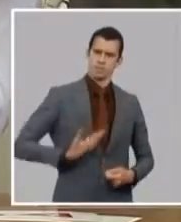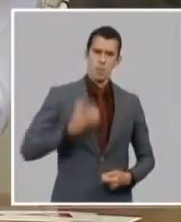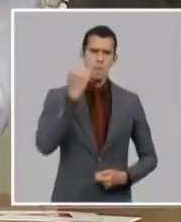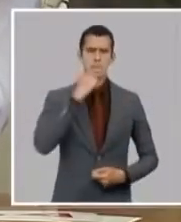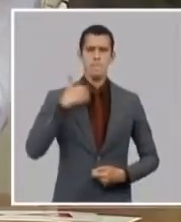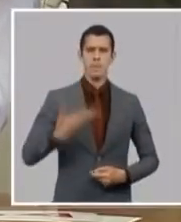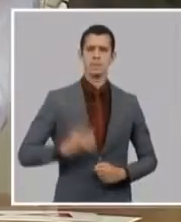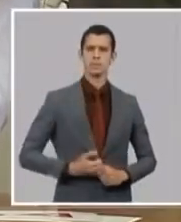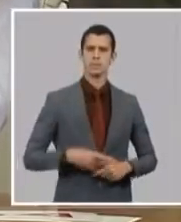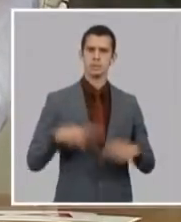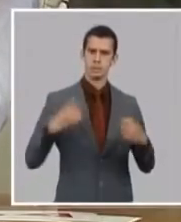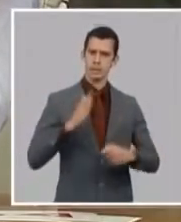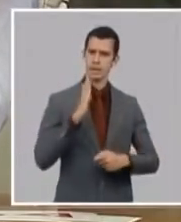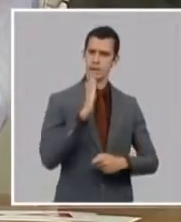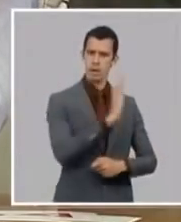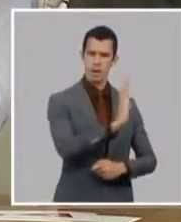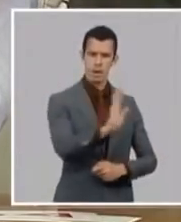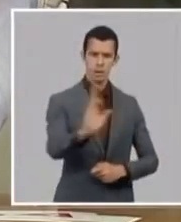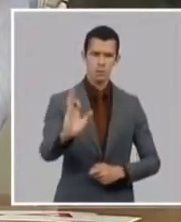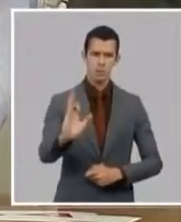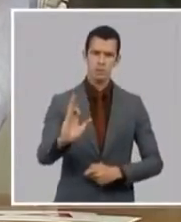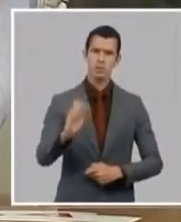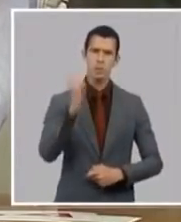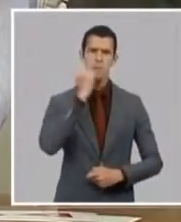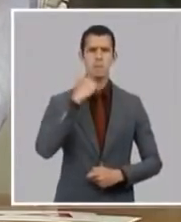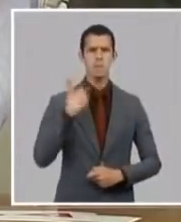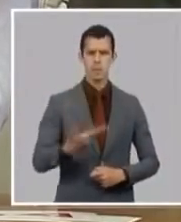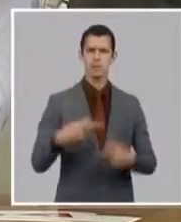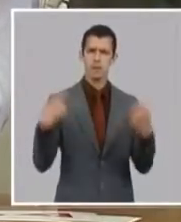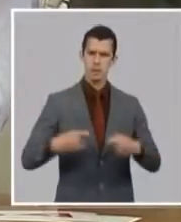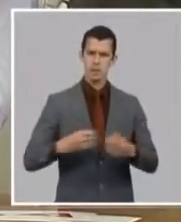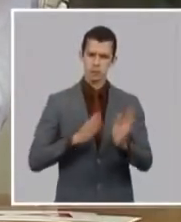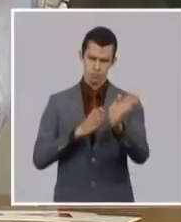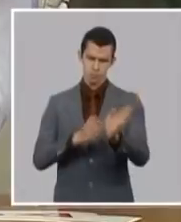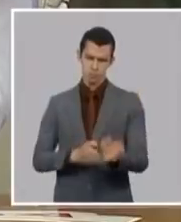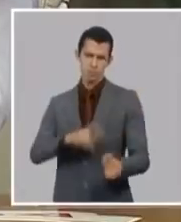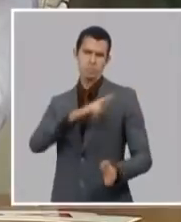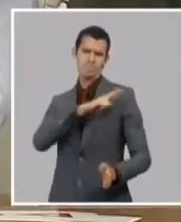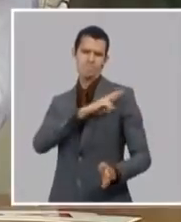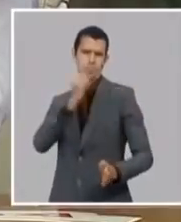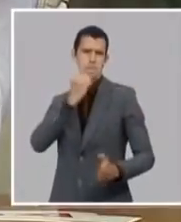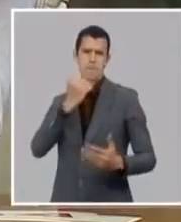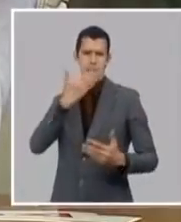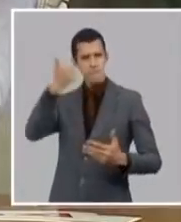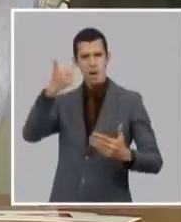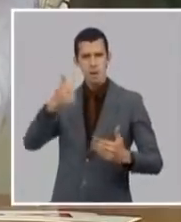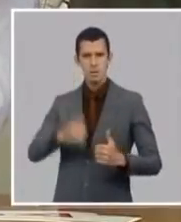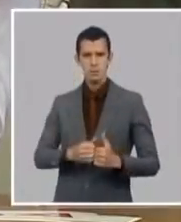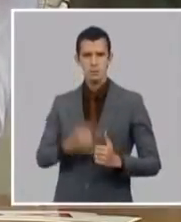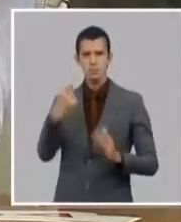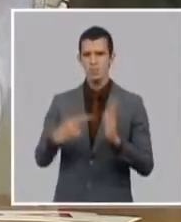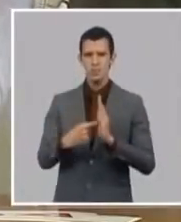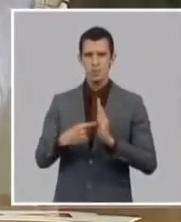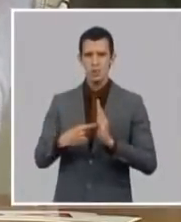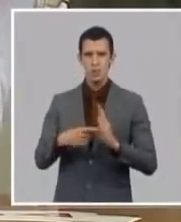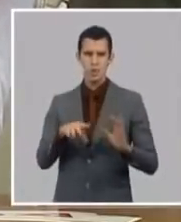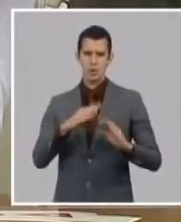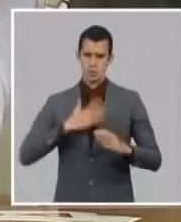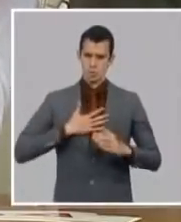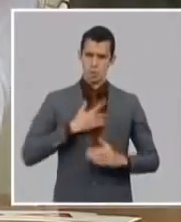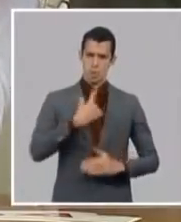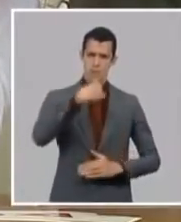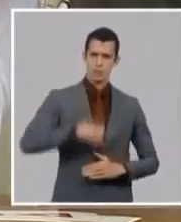y de responsabilidad social de todos los individuales los familiares los